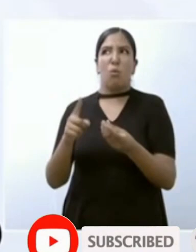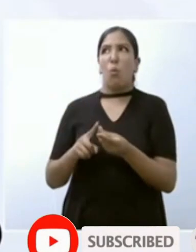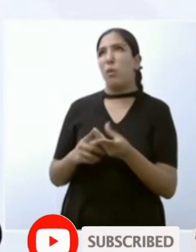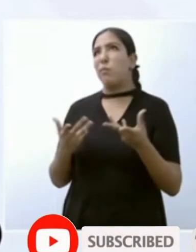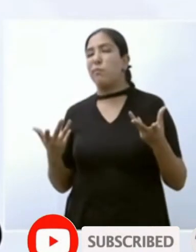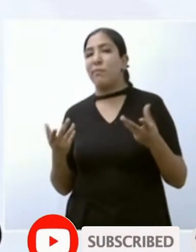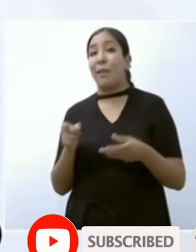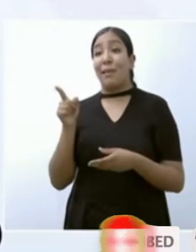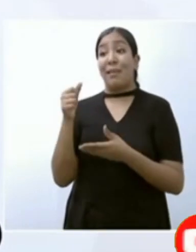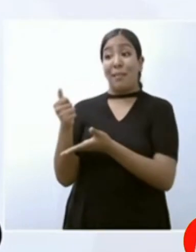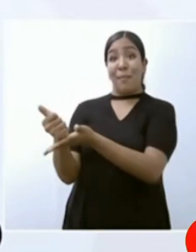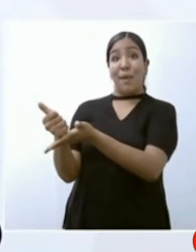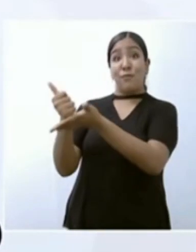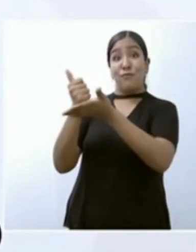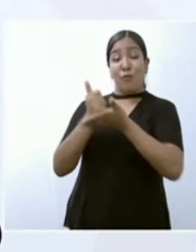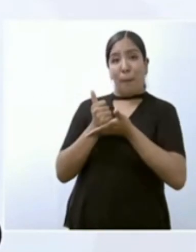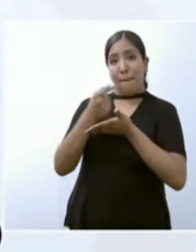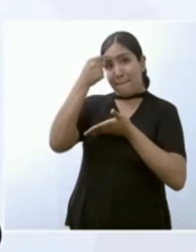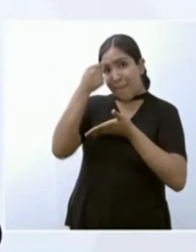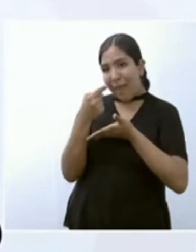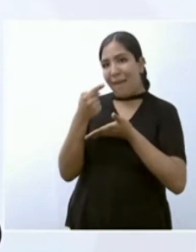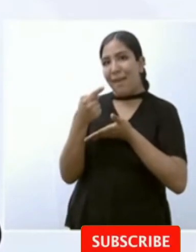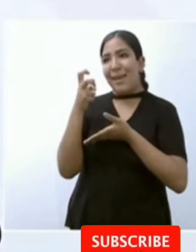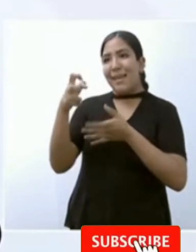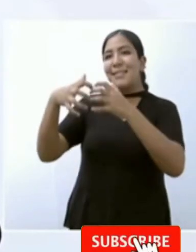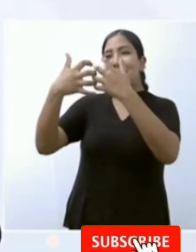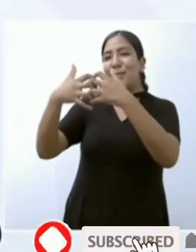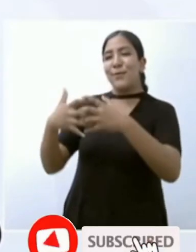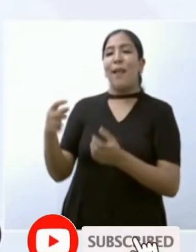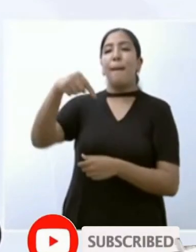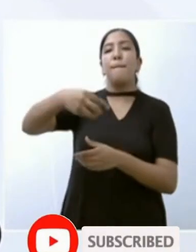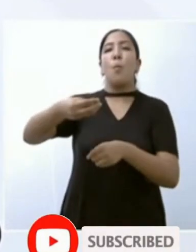esta planta se construyera aquí en Veracruz muchas gracias